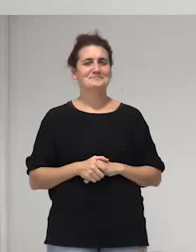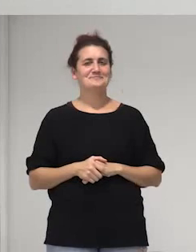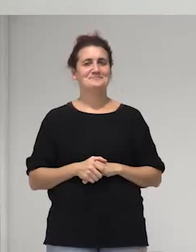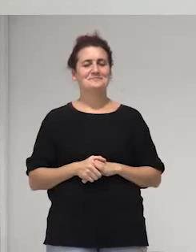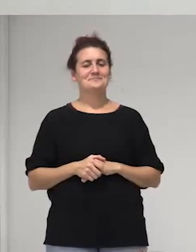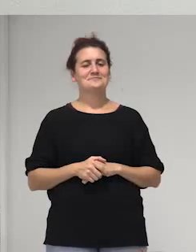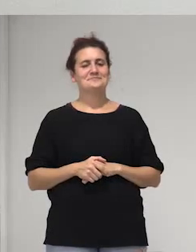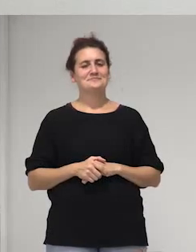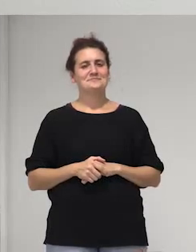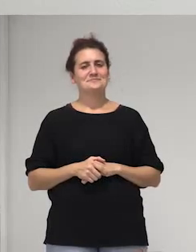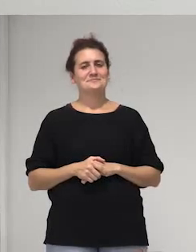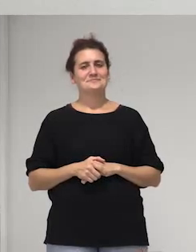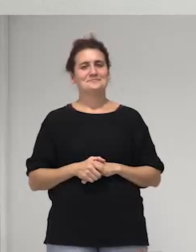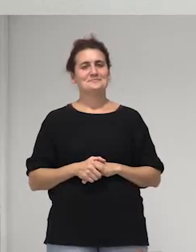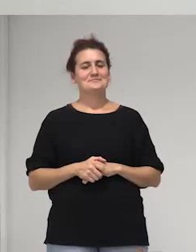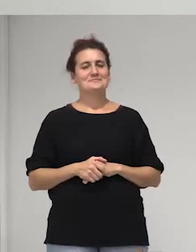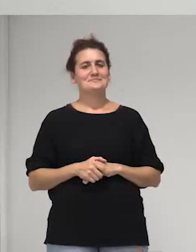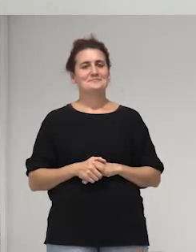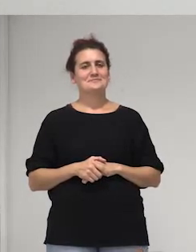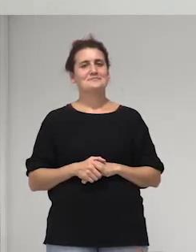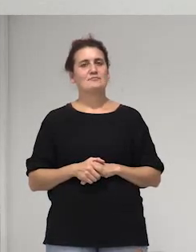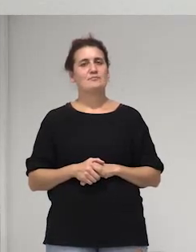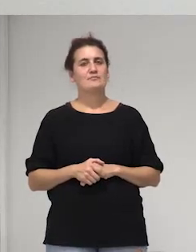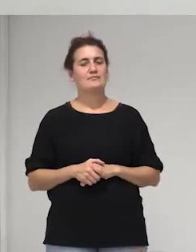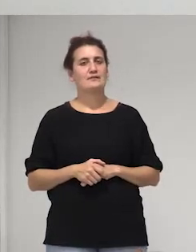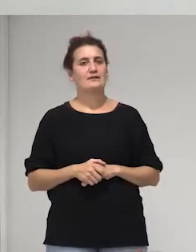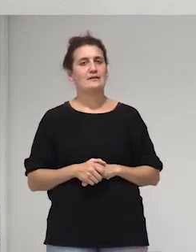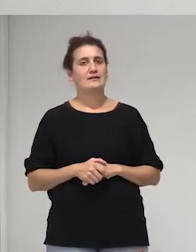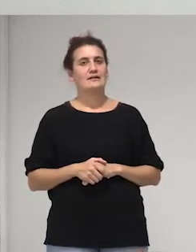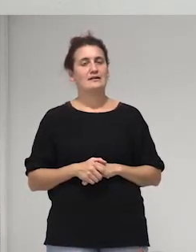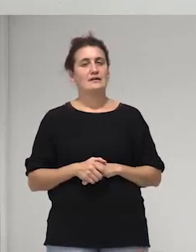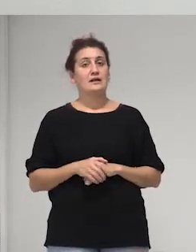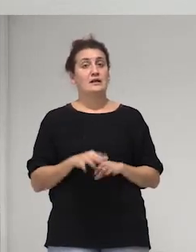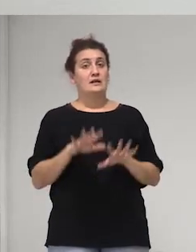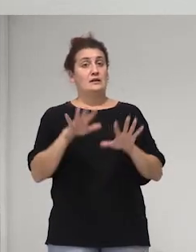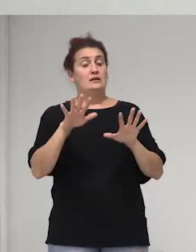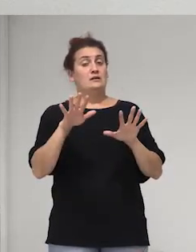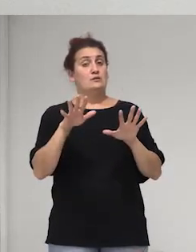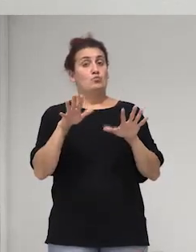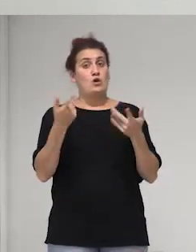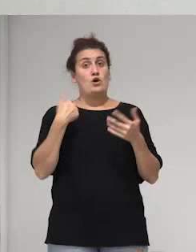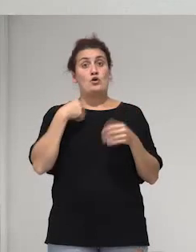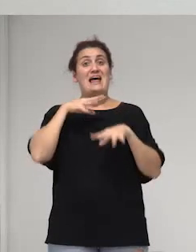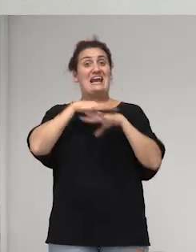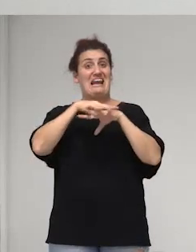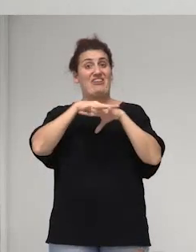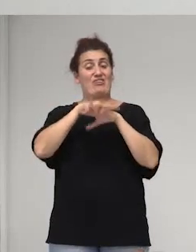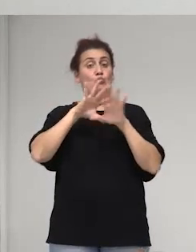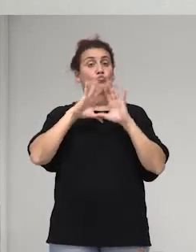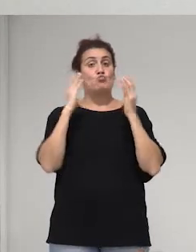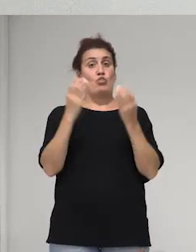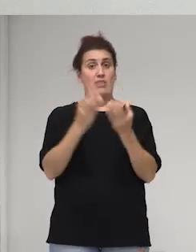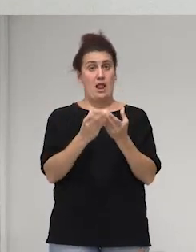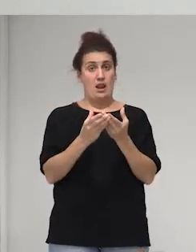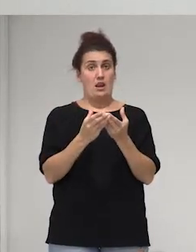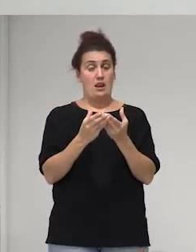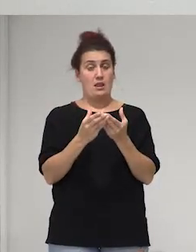y bueno esos cáncer miren que hay una bueno hay una red mundial de